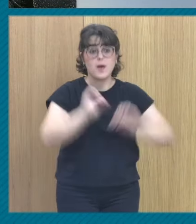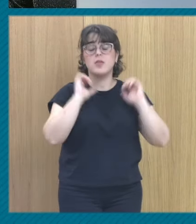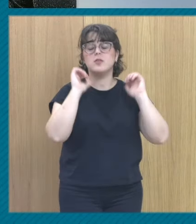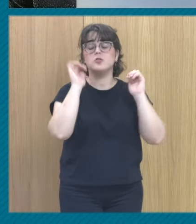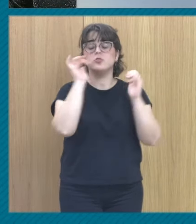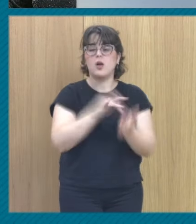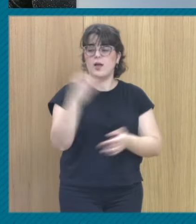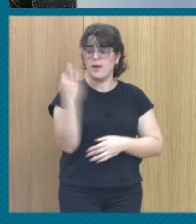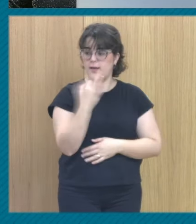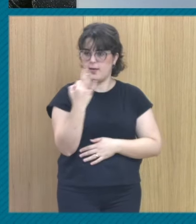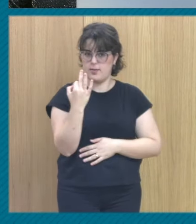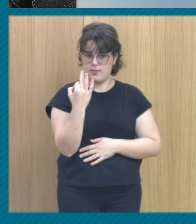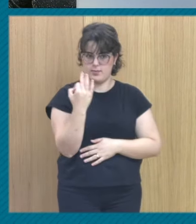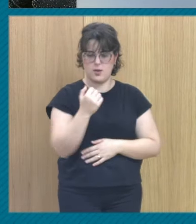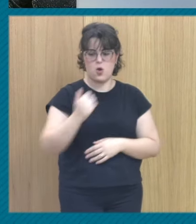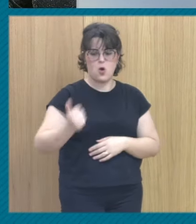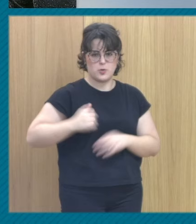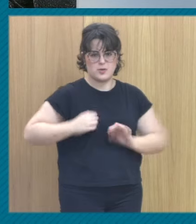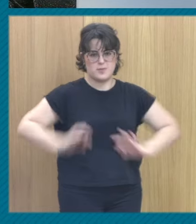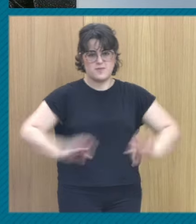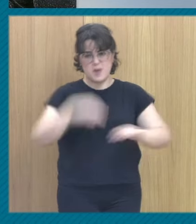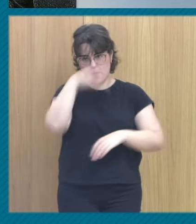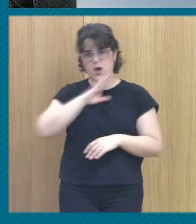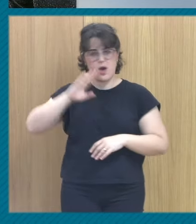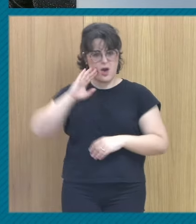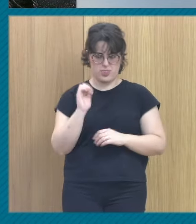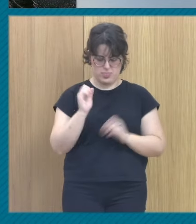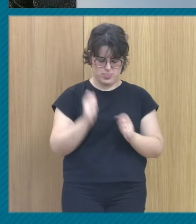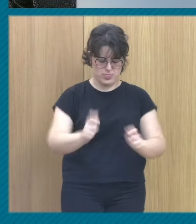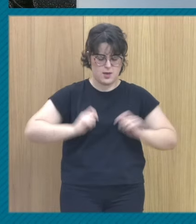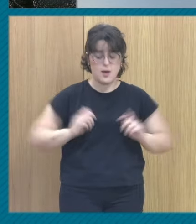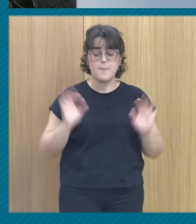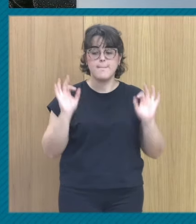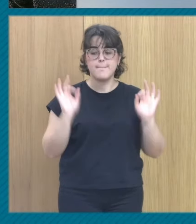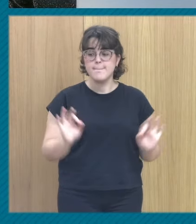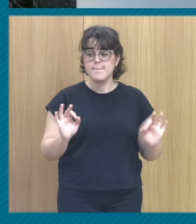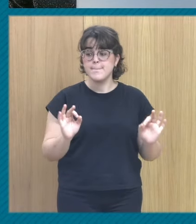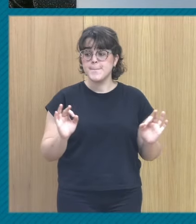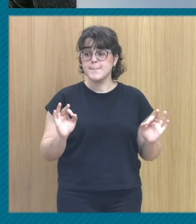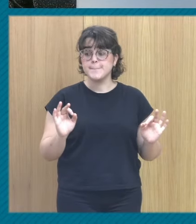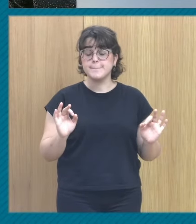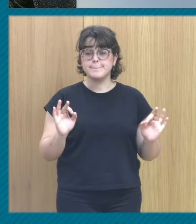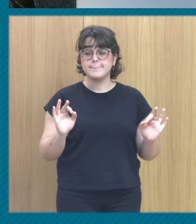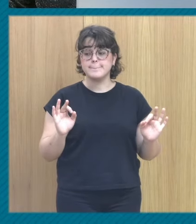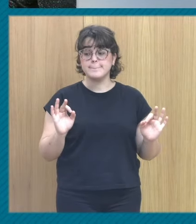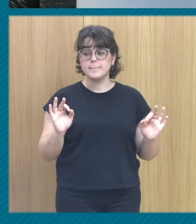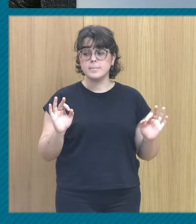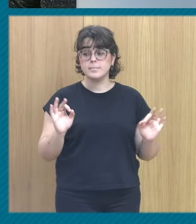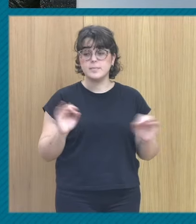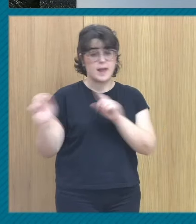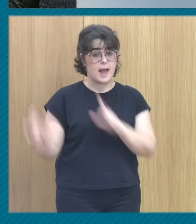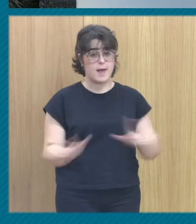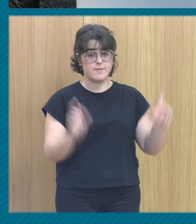la la pérdida de la oportunidad de la maternidad y la paternidad y un en esta